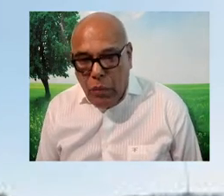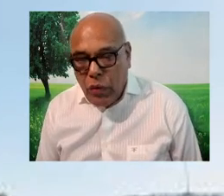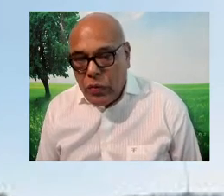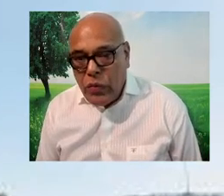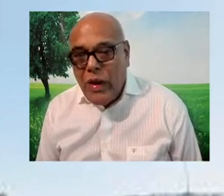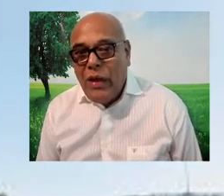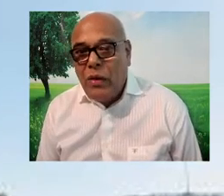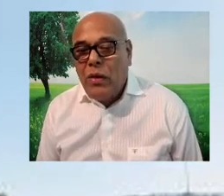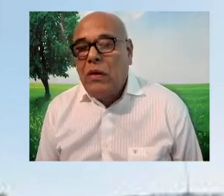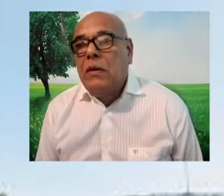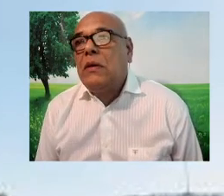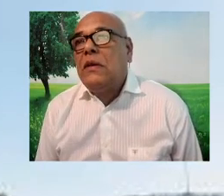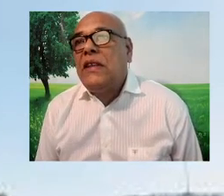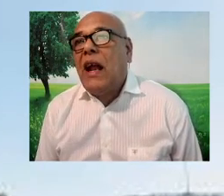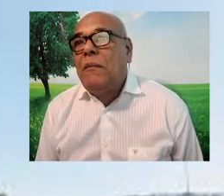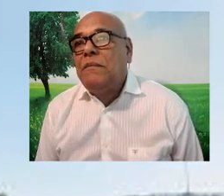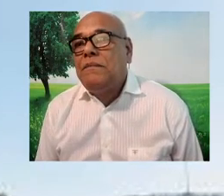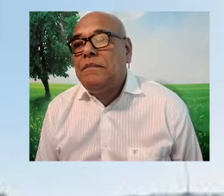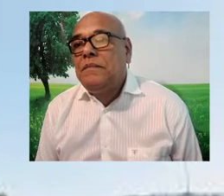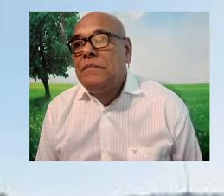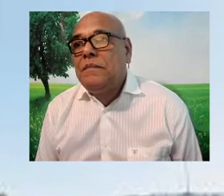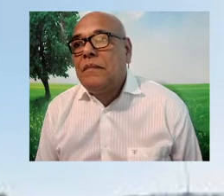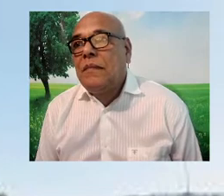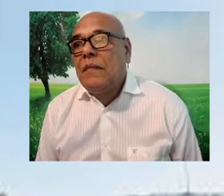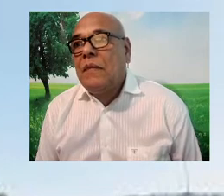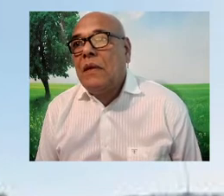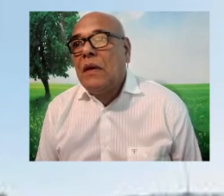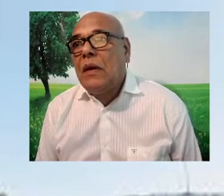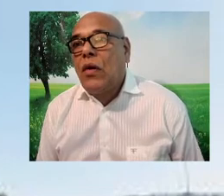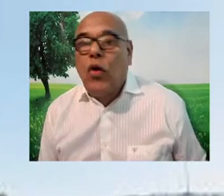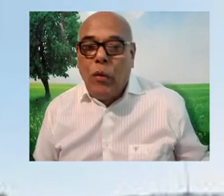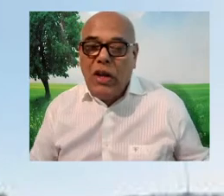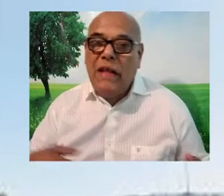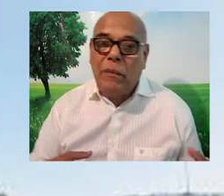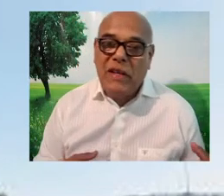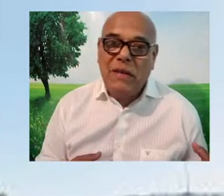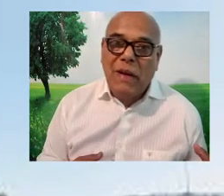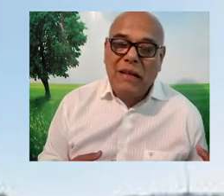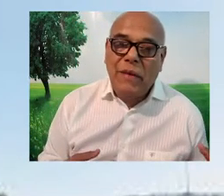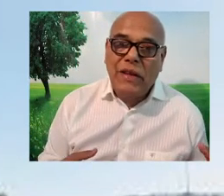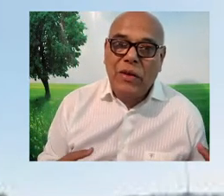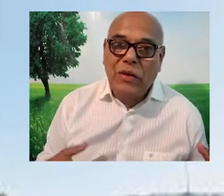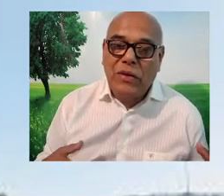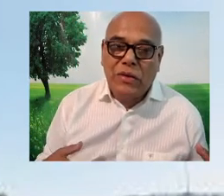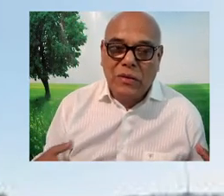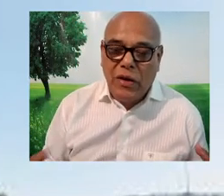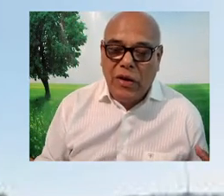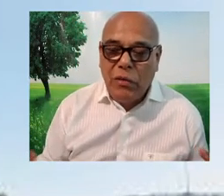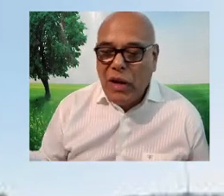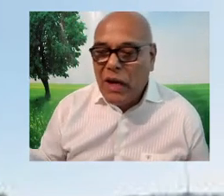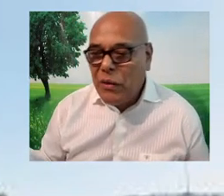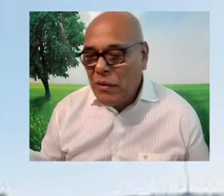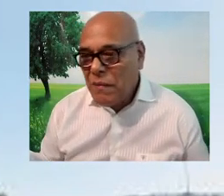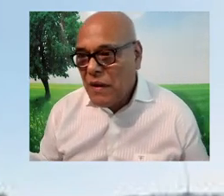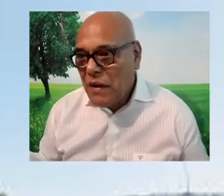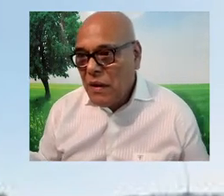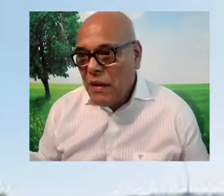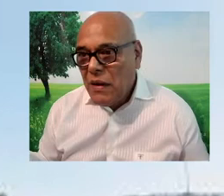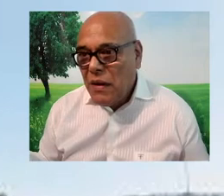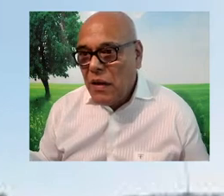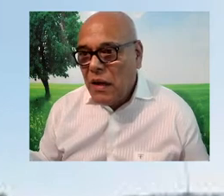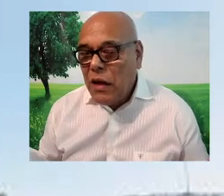Por su lado, Trump, como líder principal del partido republicano,